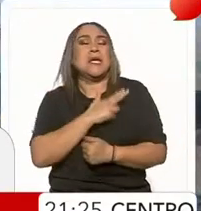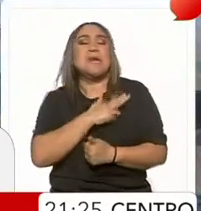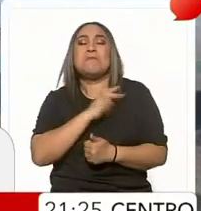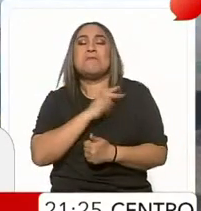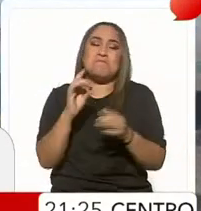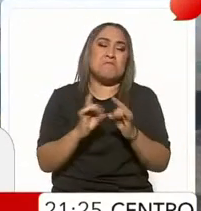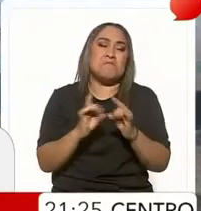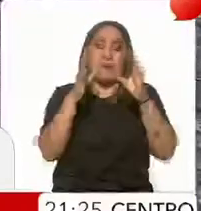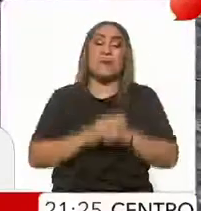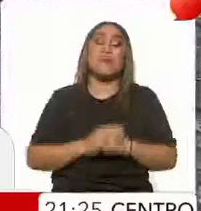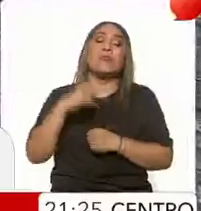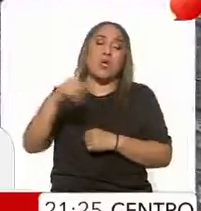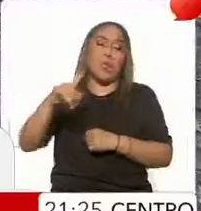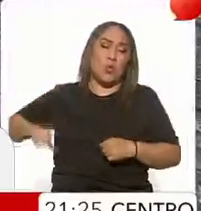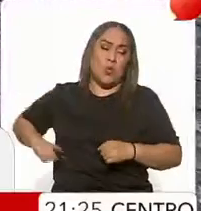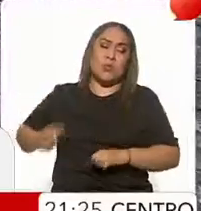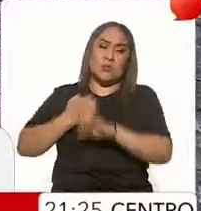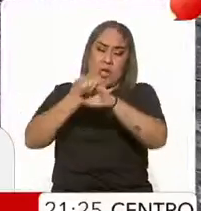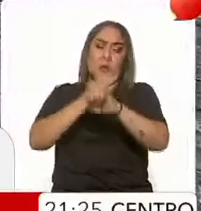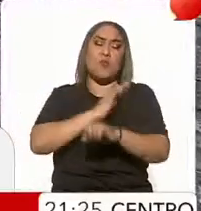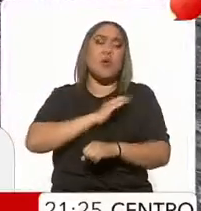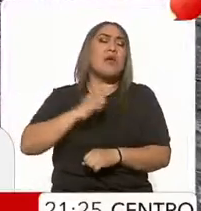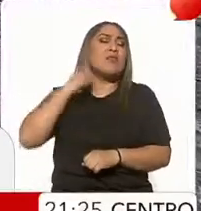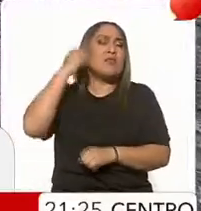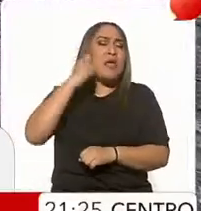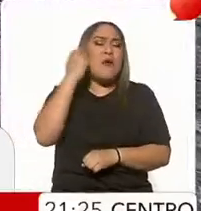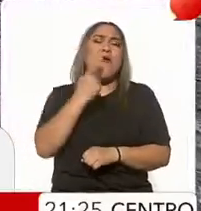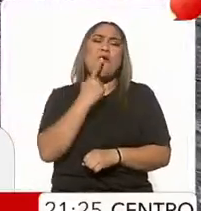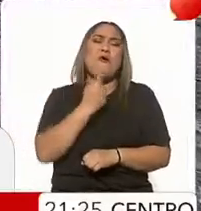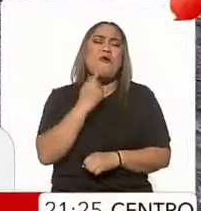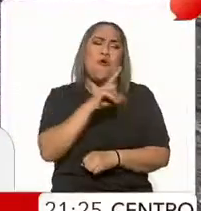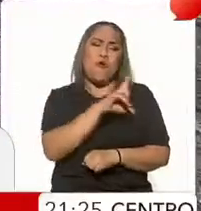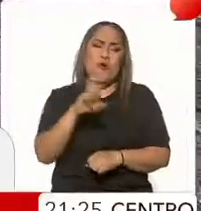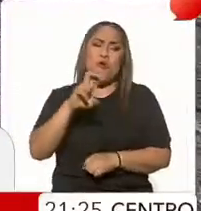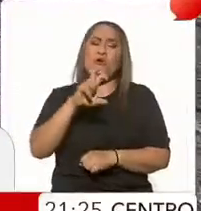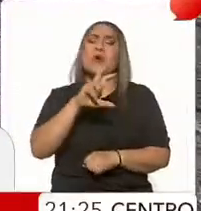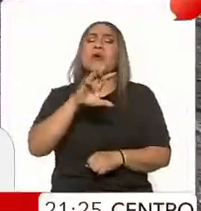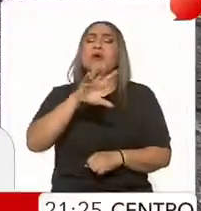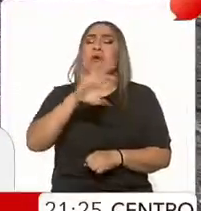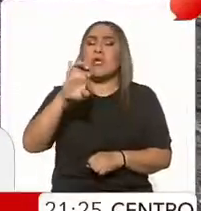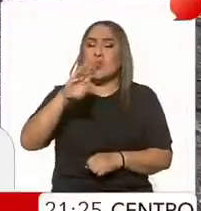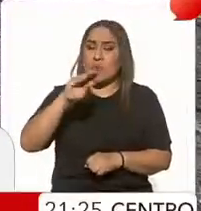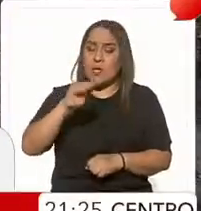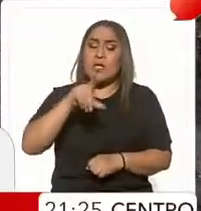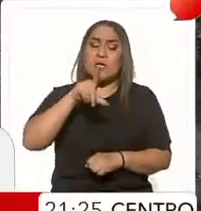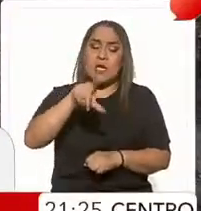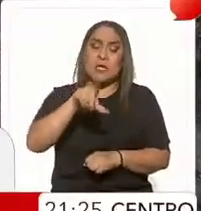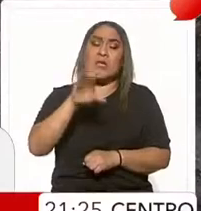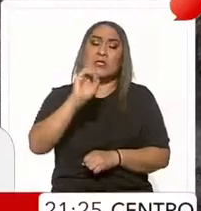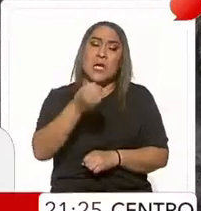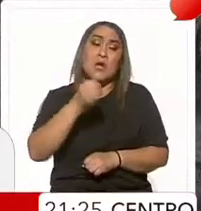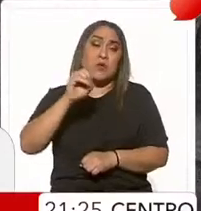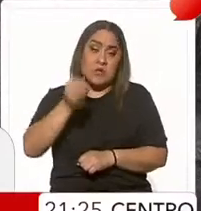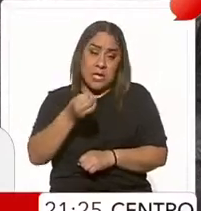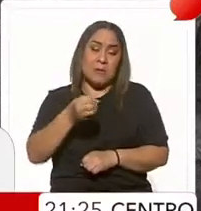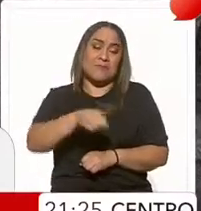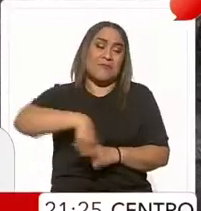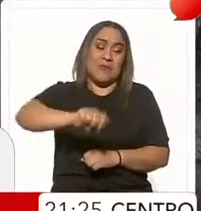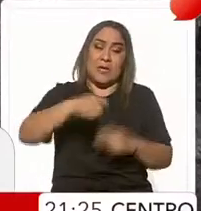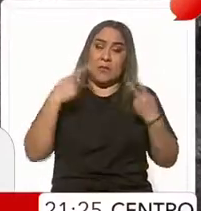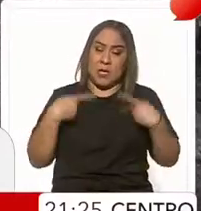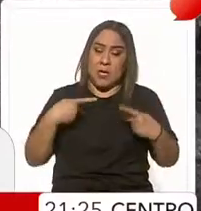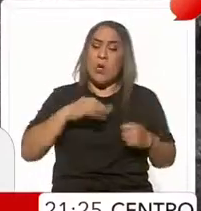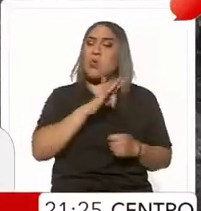del estado habilitó el teléfono rojo 800-590-1700 para que la ciudadanía